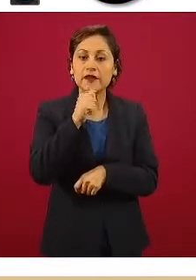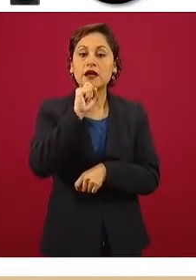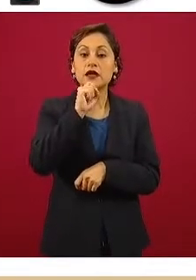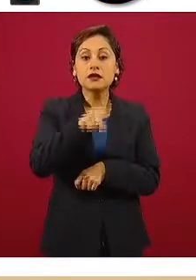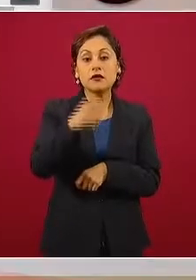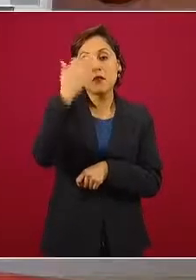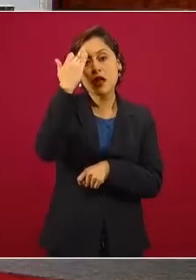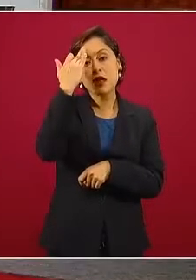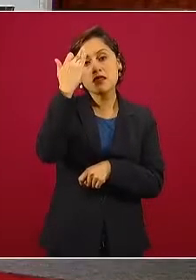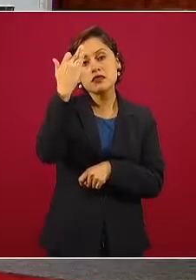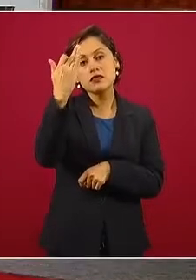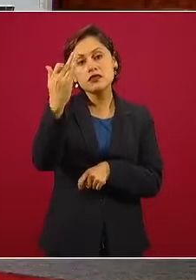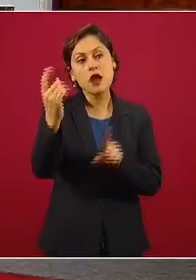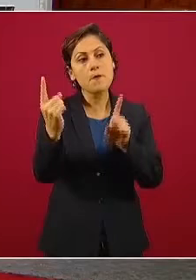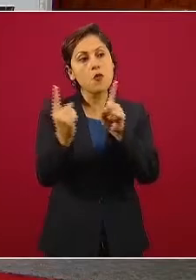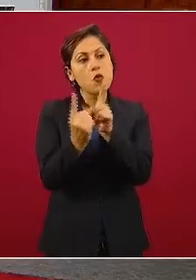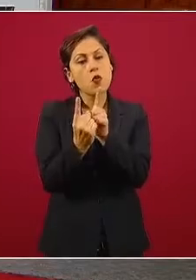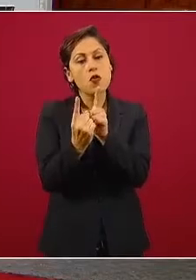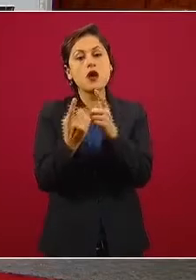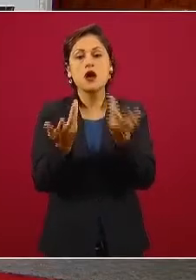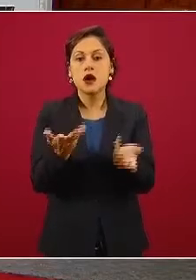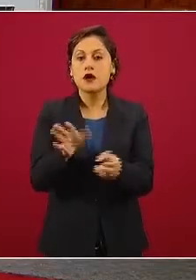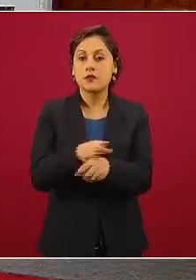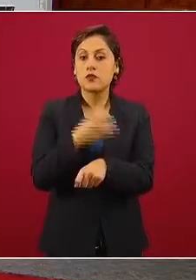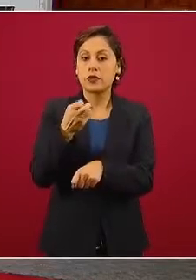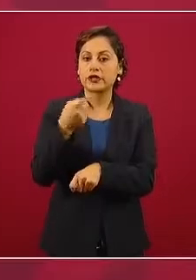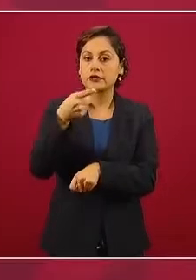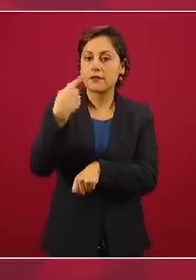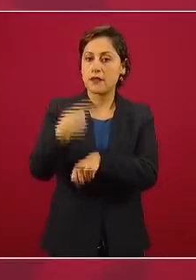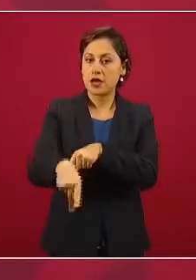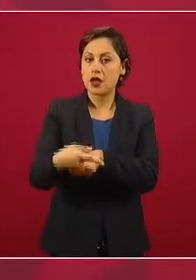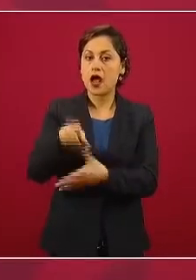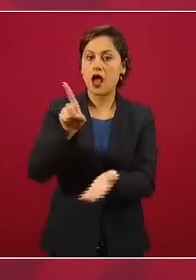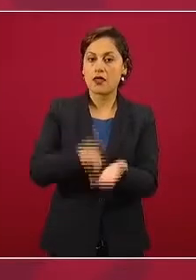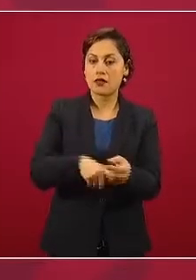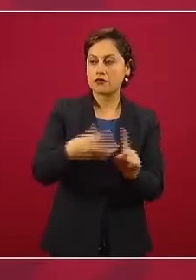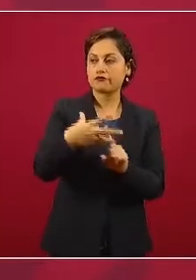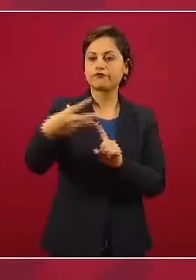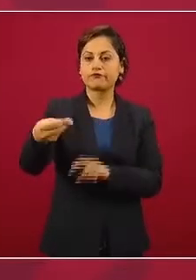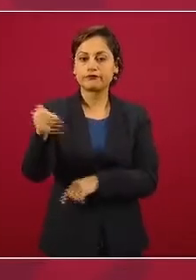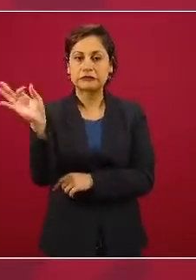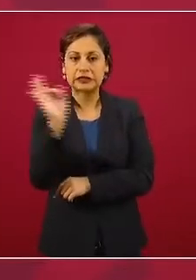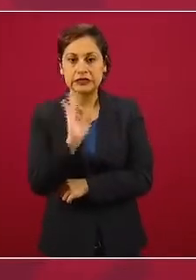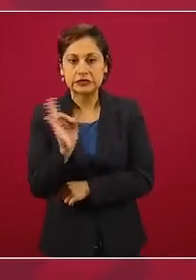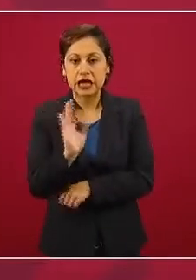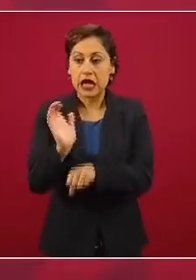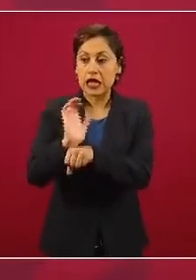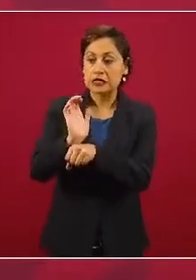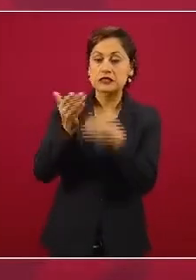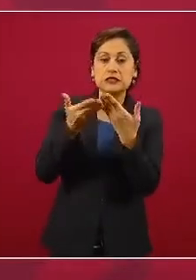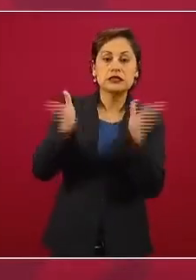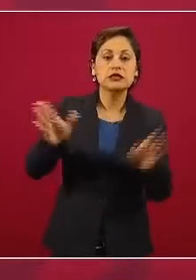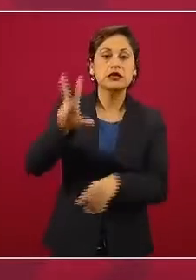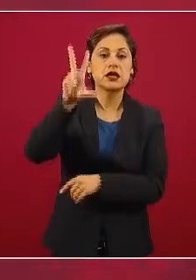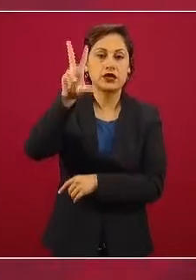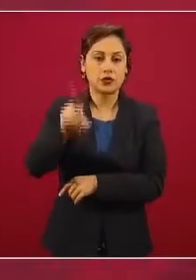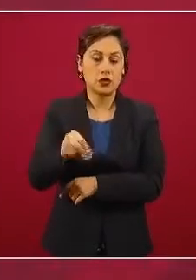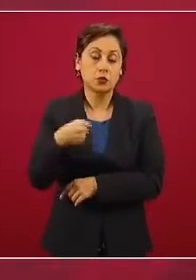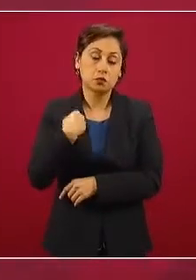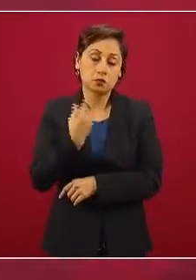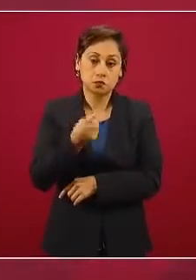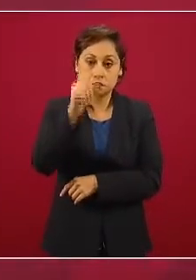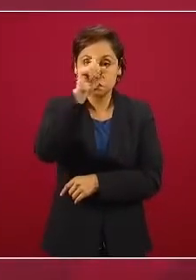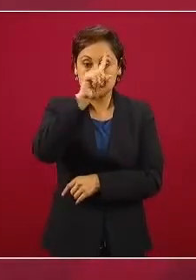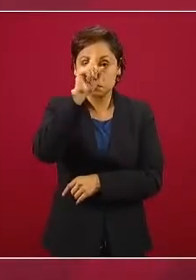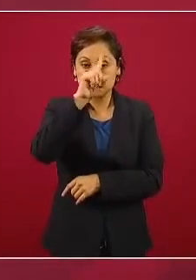contribuyente muy importante de los contagios. No se recomienda abrir cines, son una actividad de